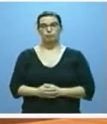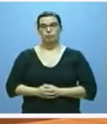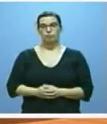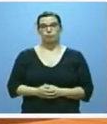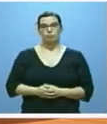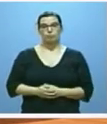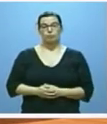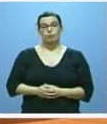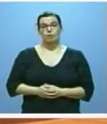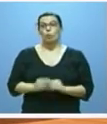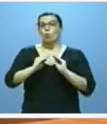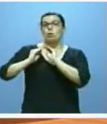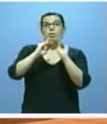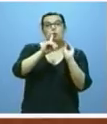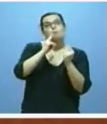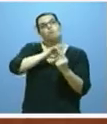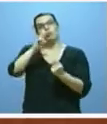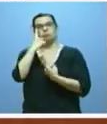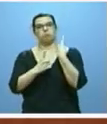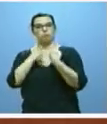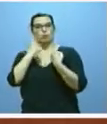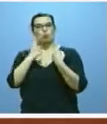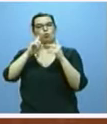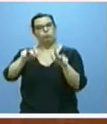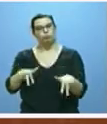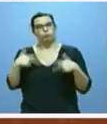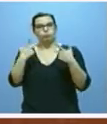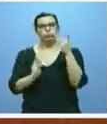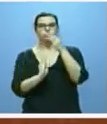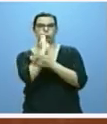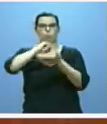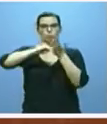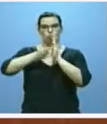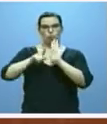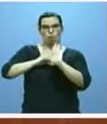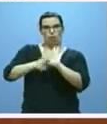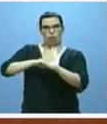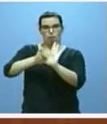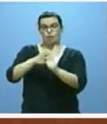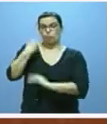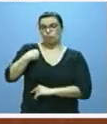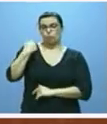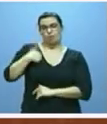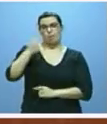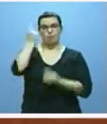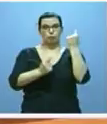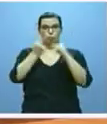han permitido sacar adelante proyectos legislativos o el mismo presupuesto 2017 ya citado.